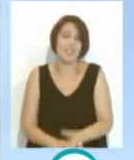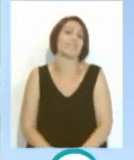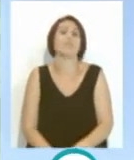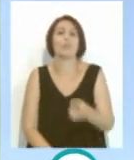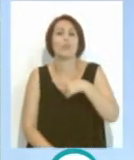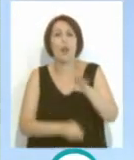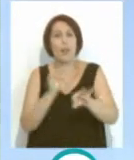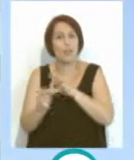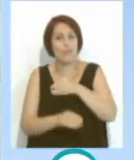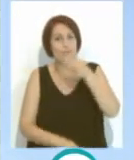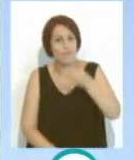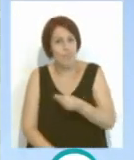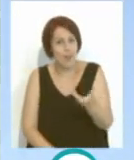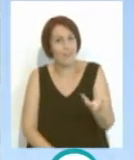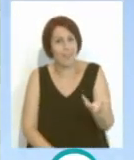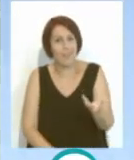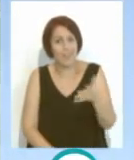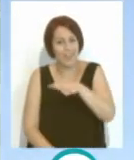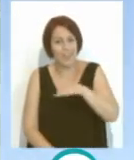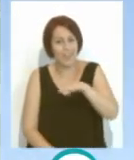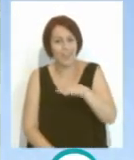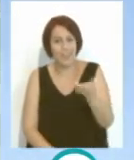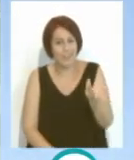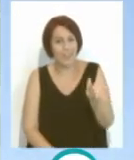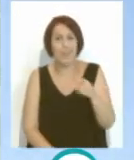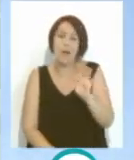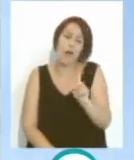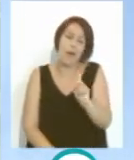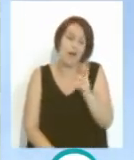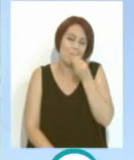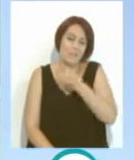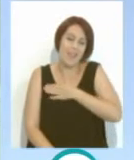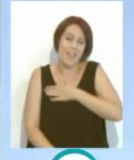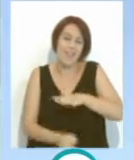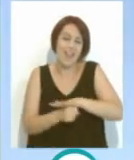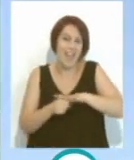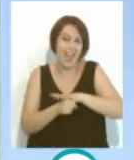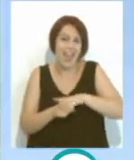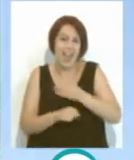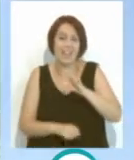organización buena, como es la parte de... No, somos más humildes, ¿verdad? No, de la barriada del tejado.